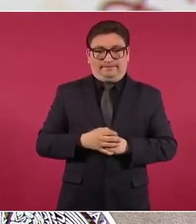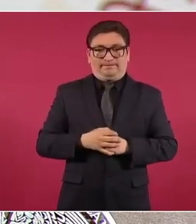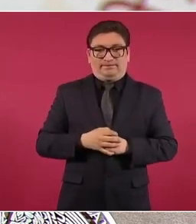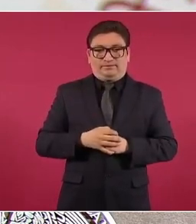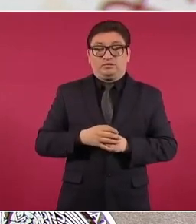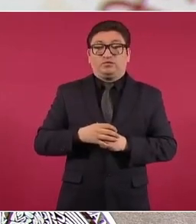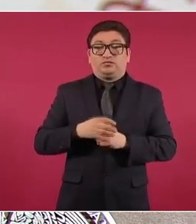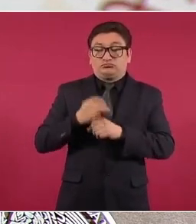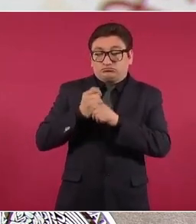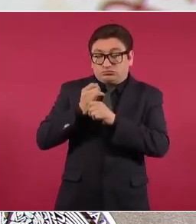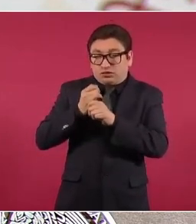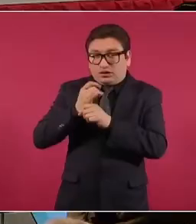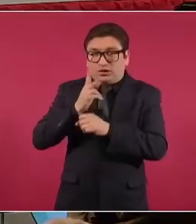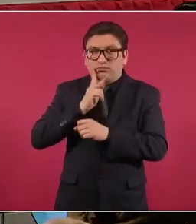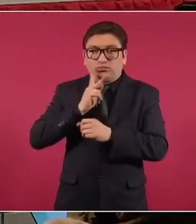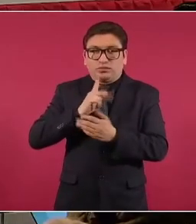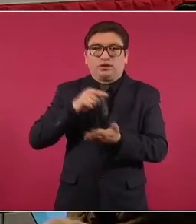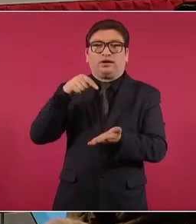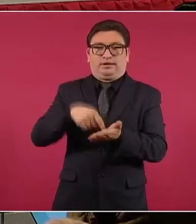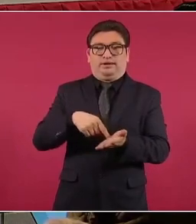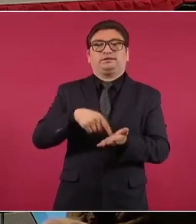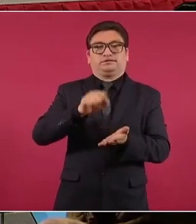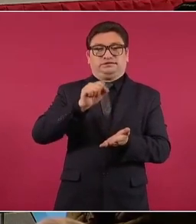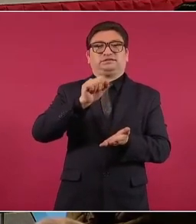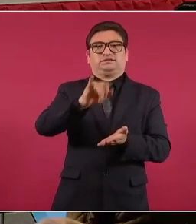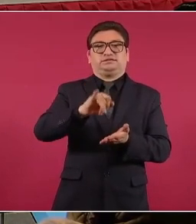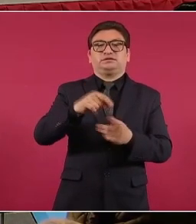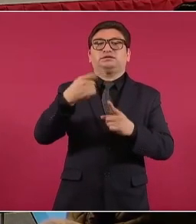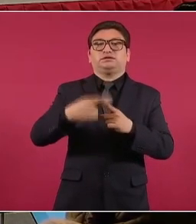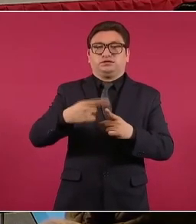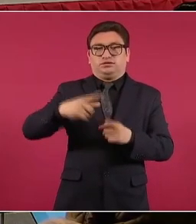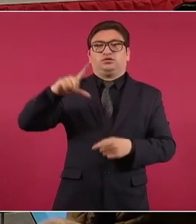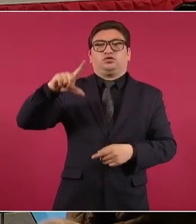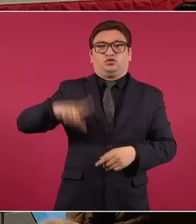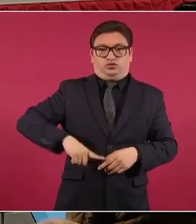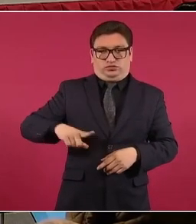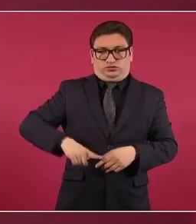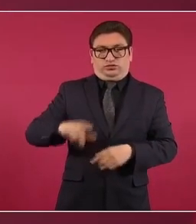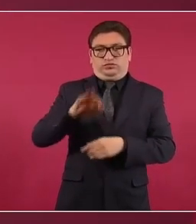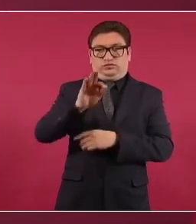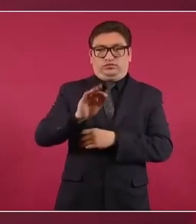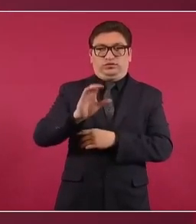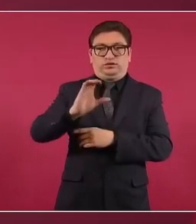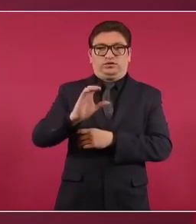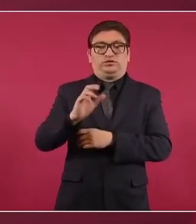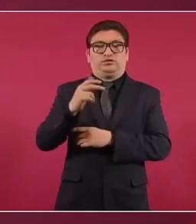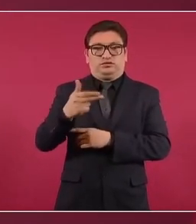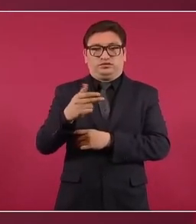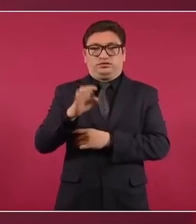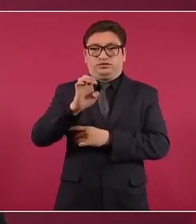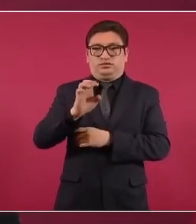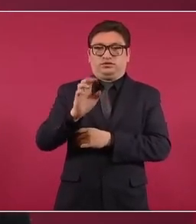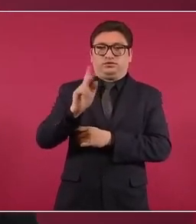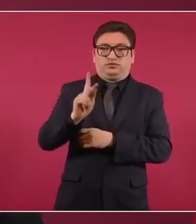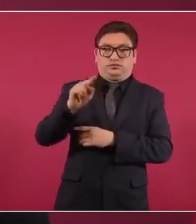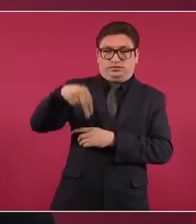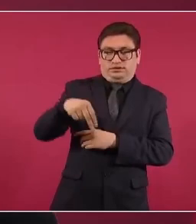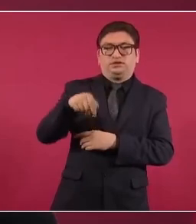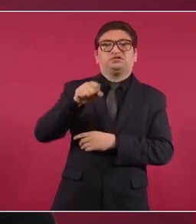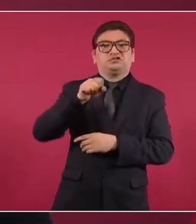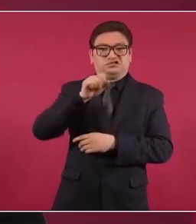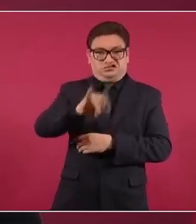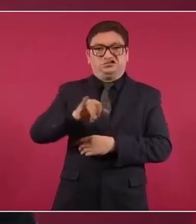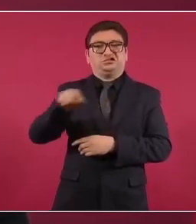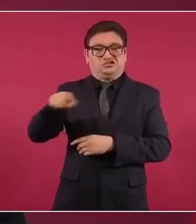comprobó, ahí sí, que los gobiernos de Felipe Calderón y Enrique Peña Nieto sí